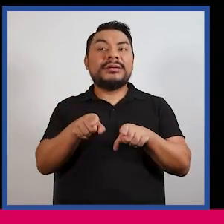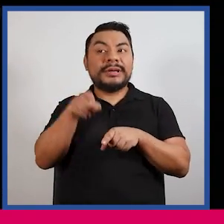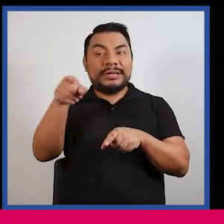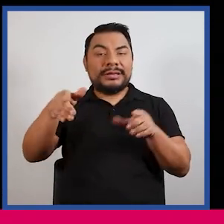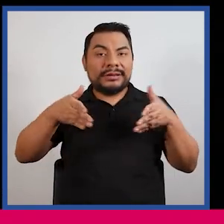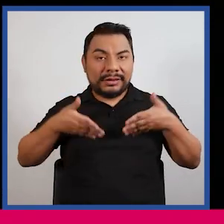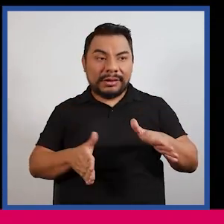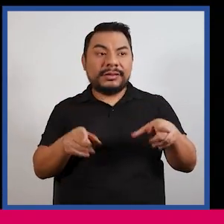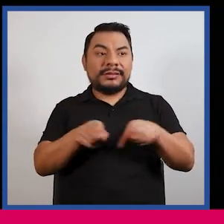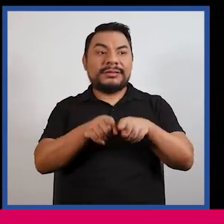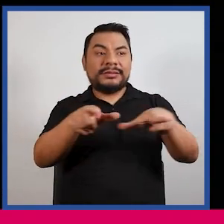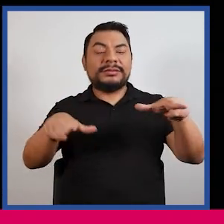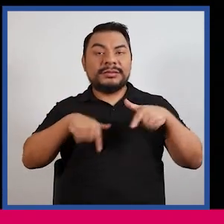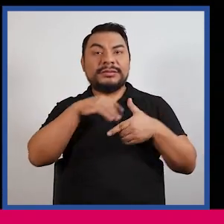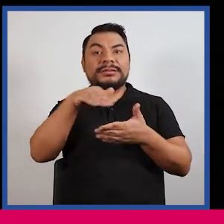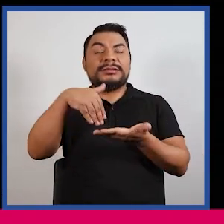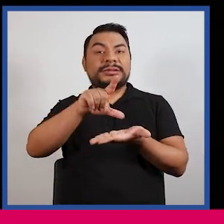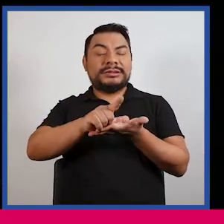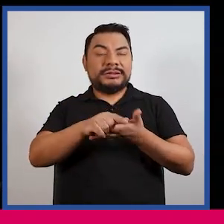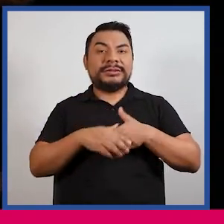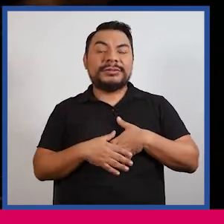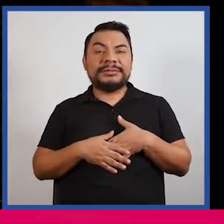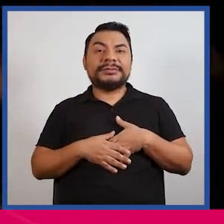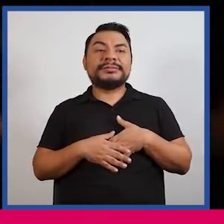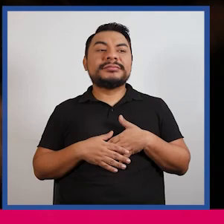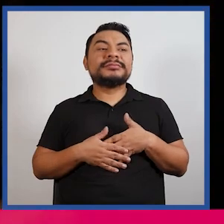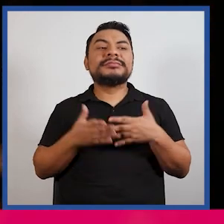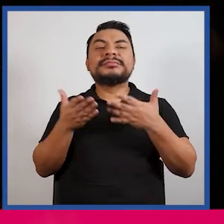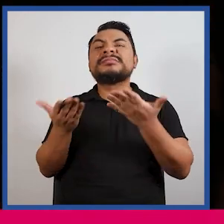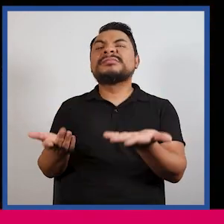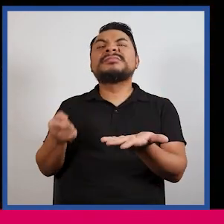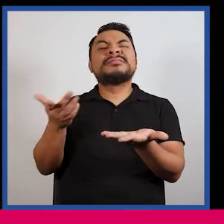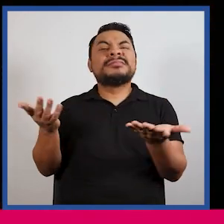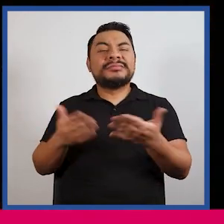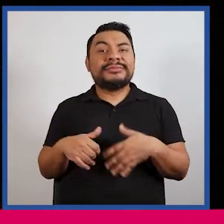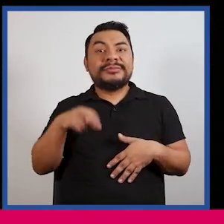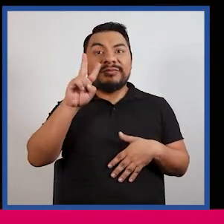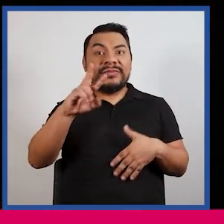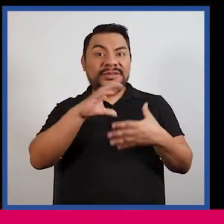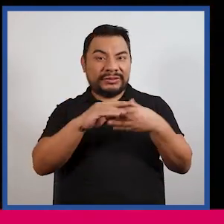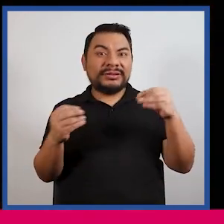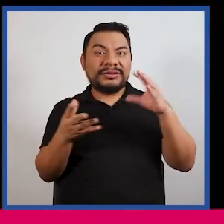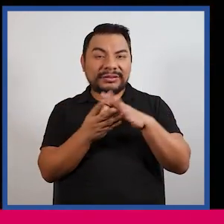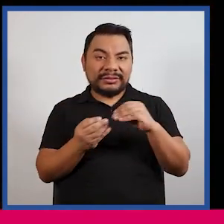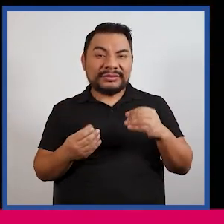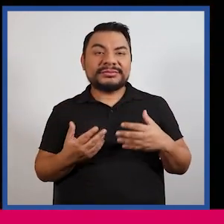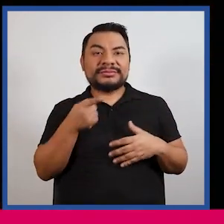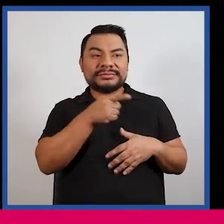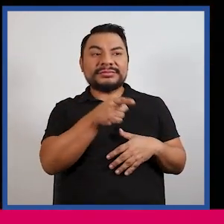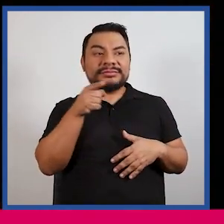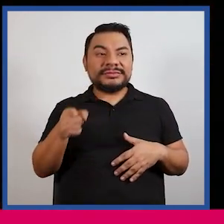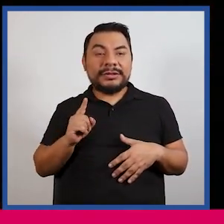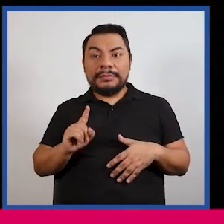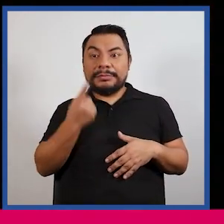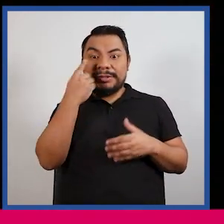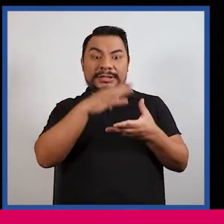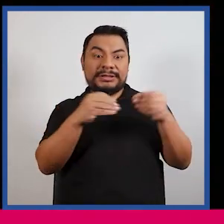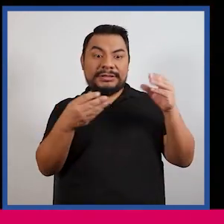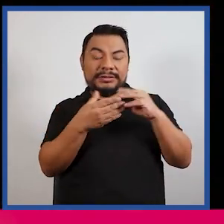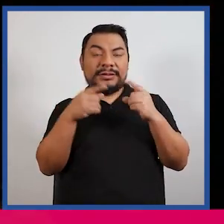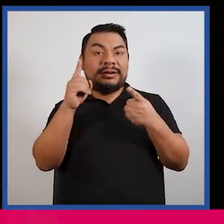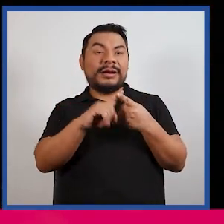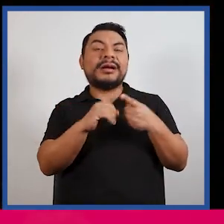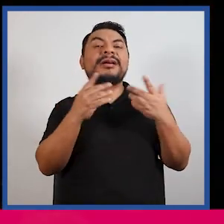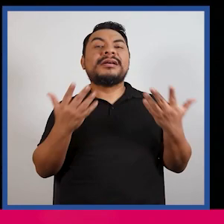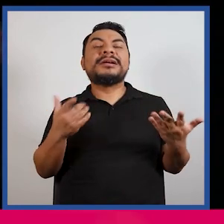también nació en Barrios Altos. Trata de dos historias en paralelo. La primera historia,